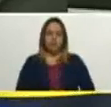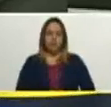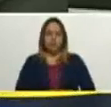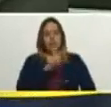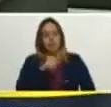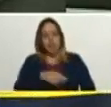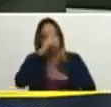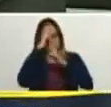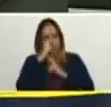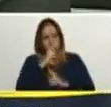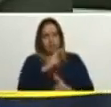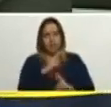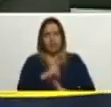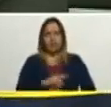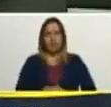respeto que